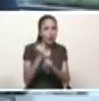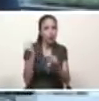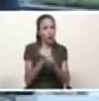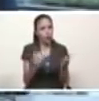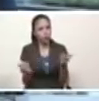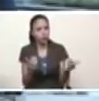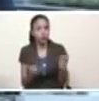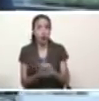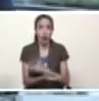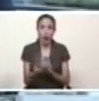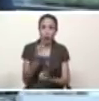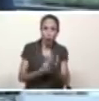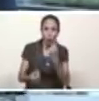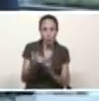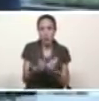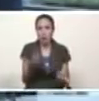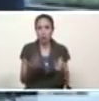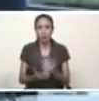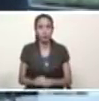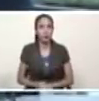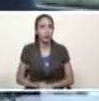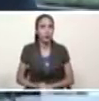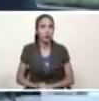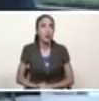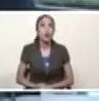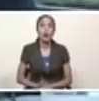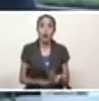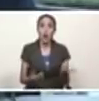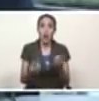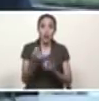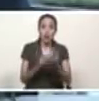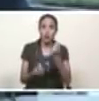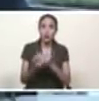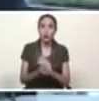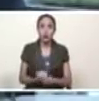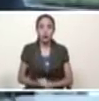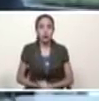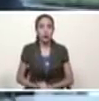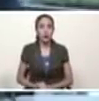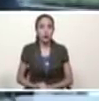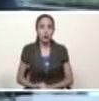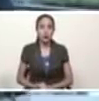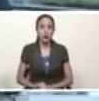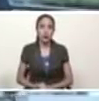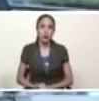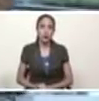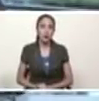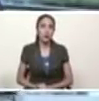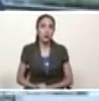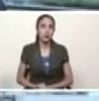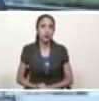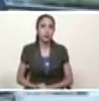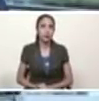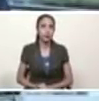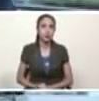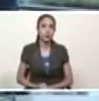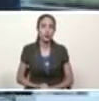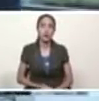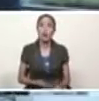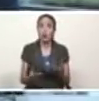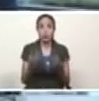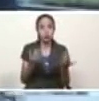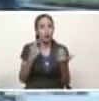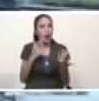mejor metodología la economía que produce riquezas para la nación que produce bienes servicios satisface